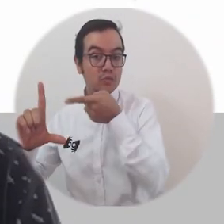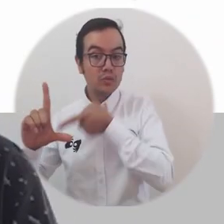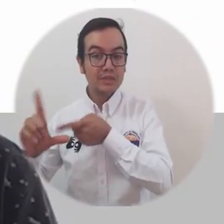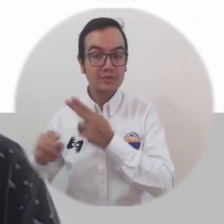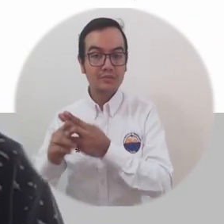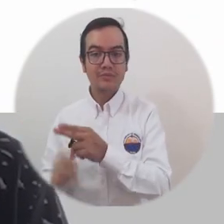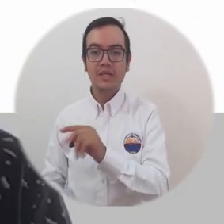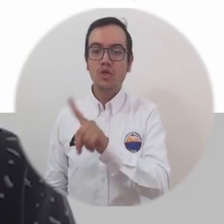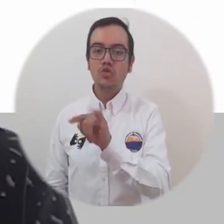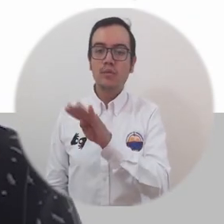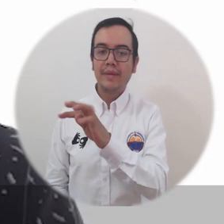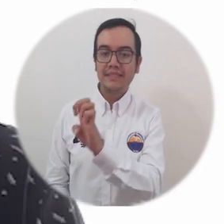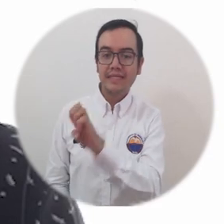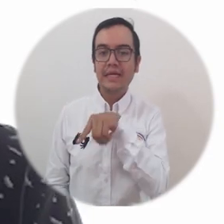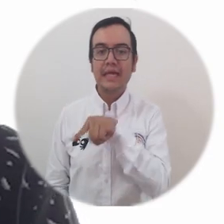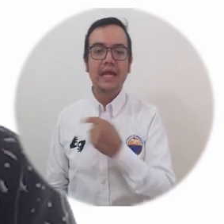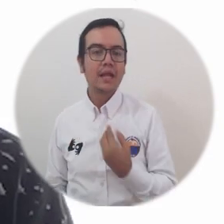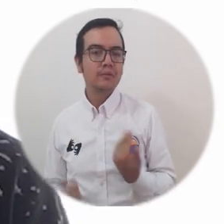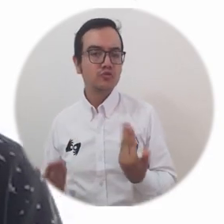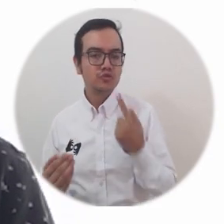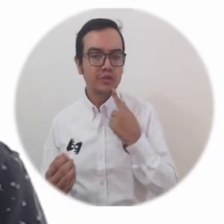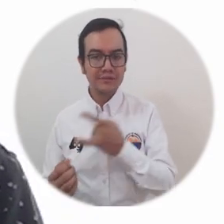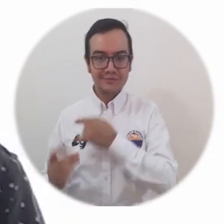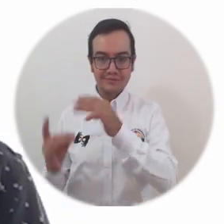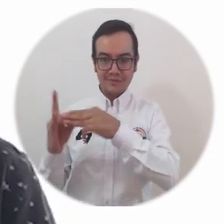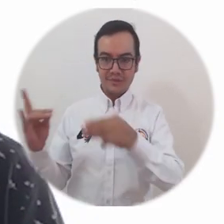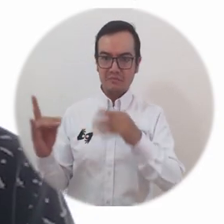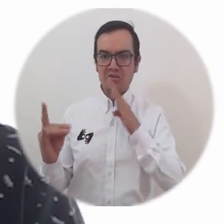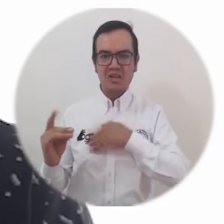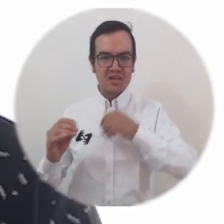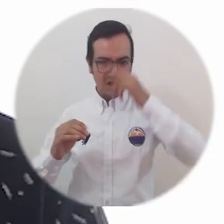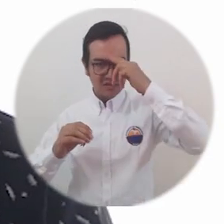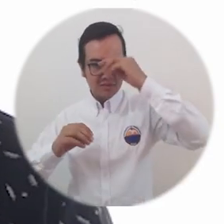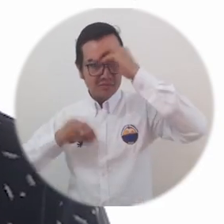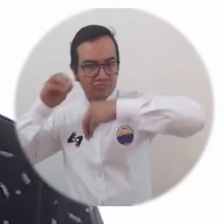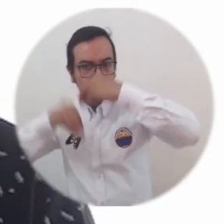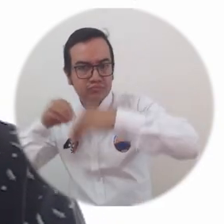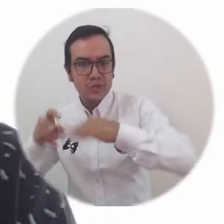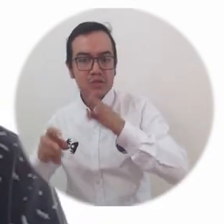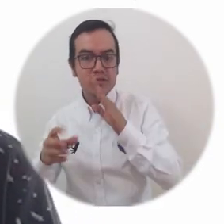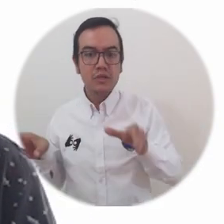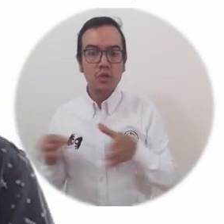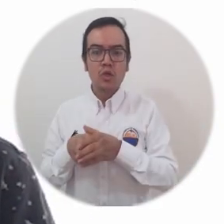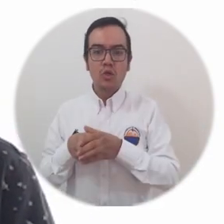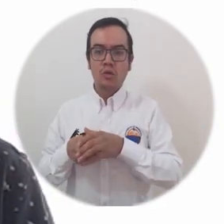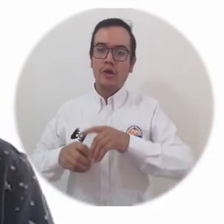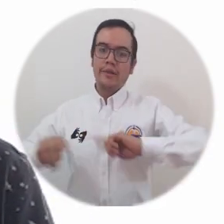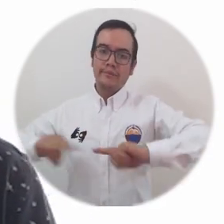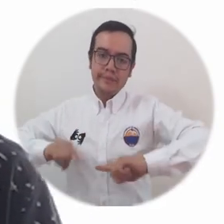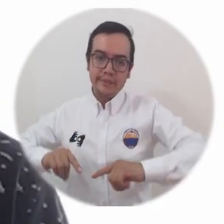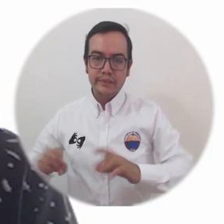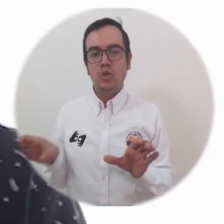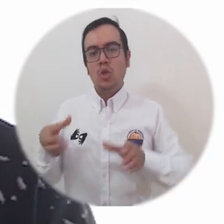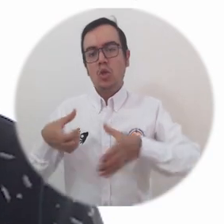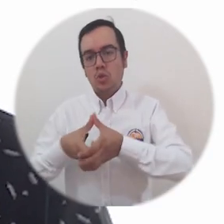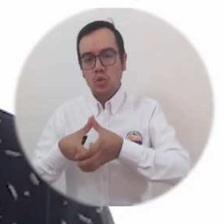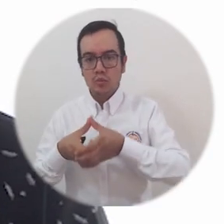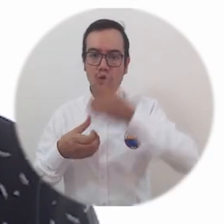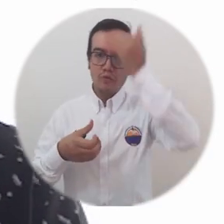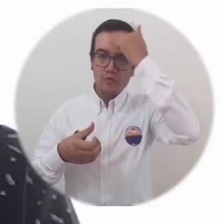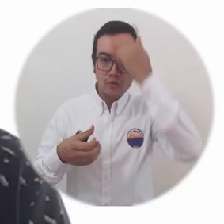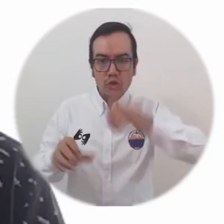colaborativa, una agenda participativa construida con estudiantes, docentes, administrativos y contratistas,